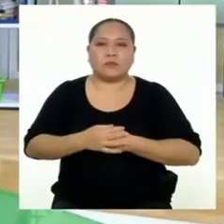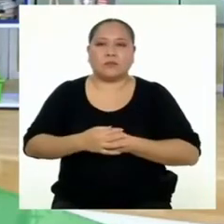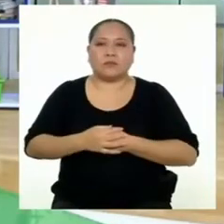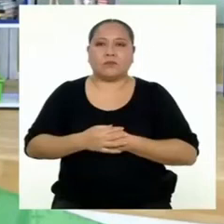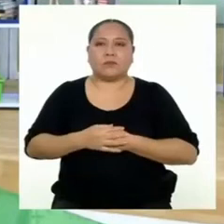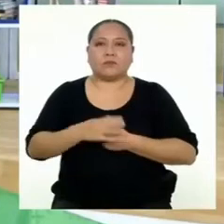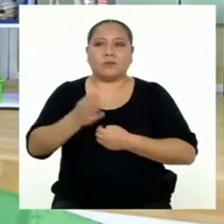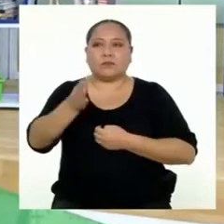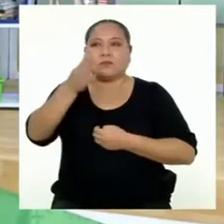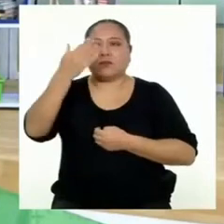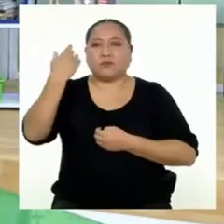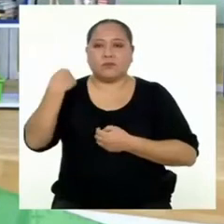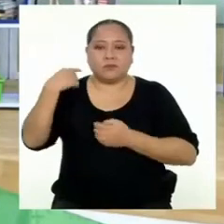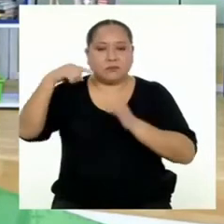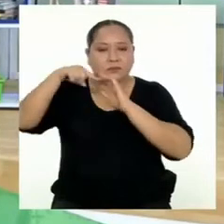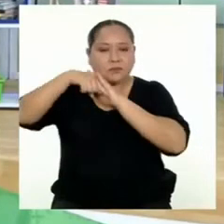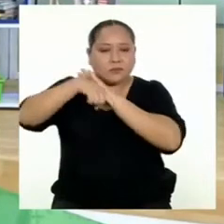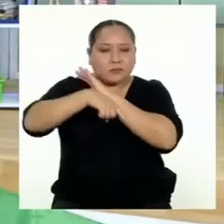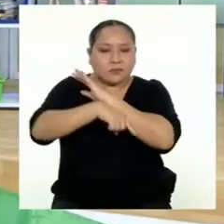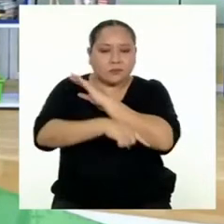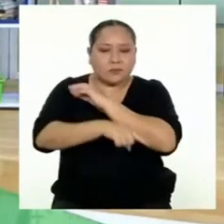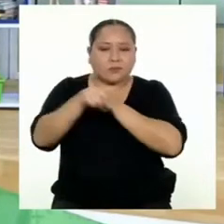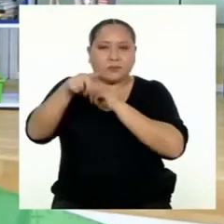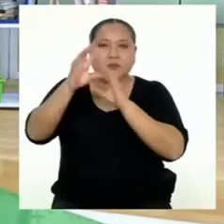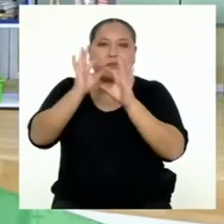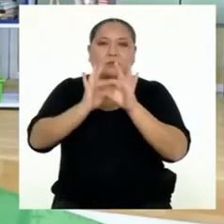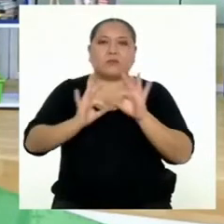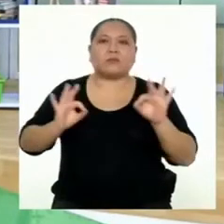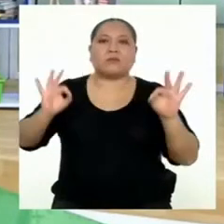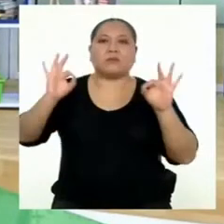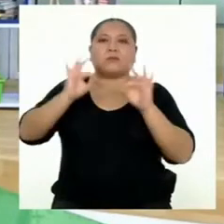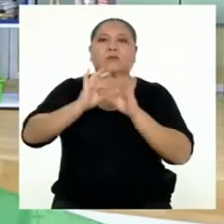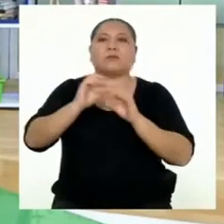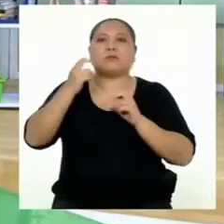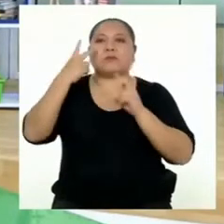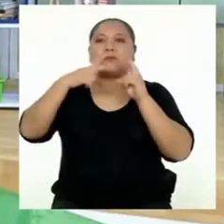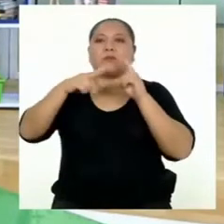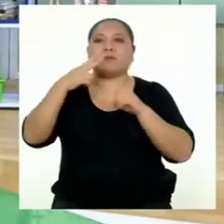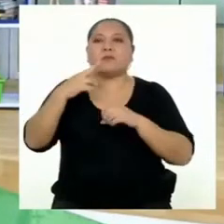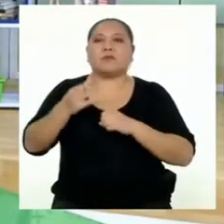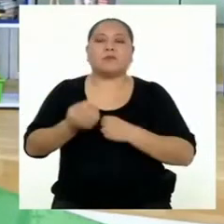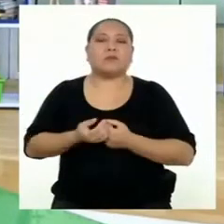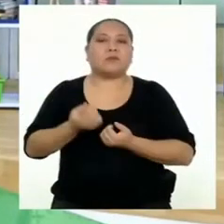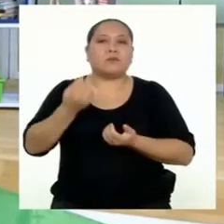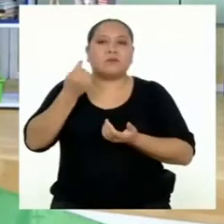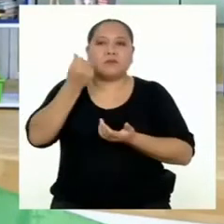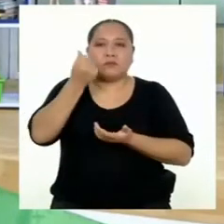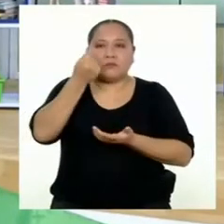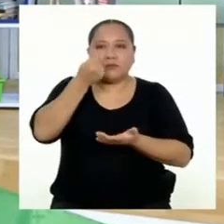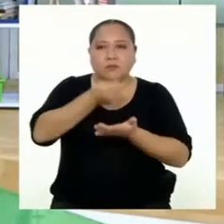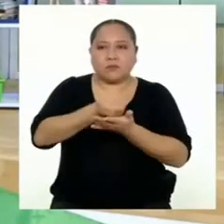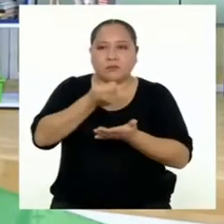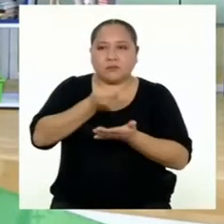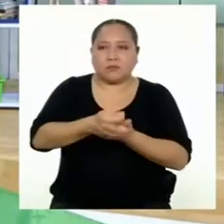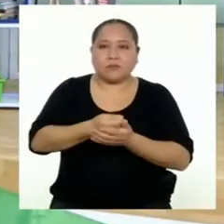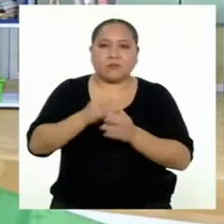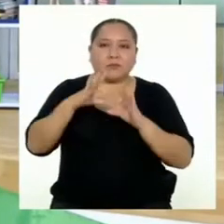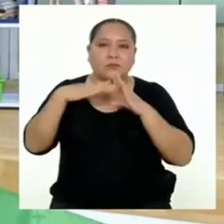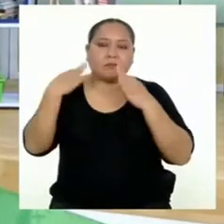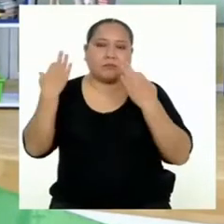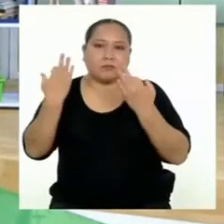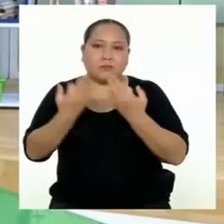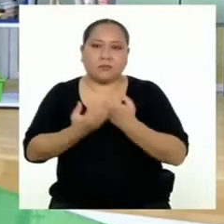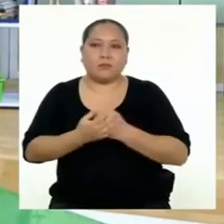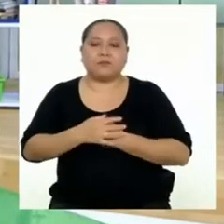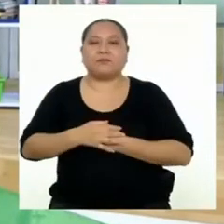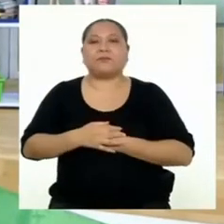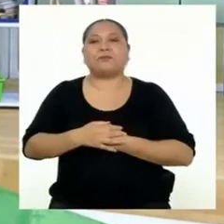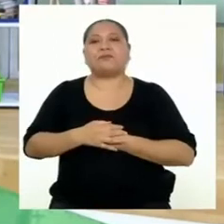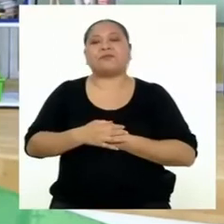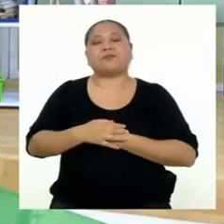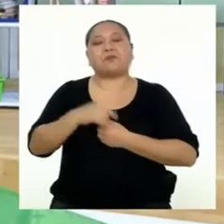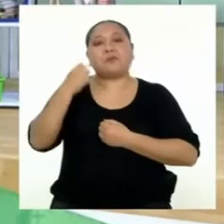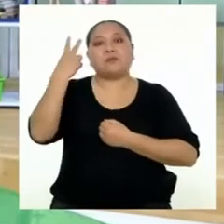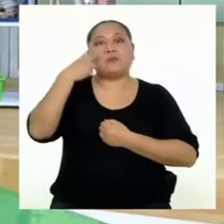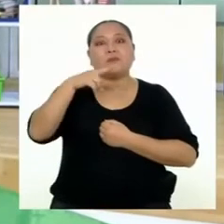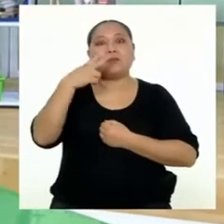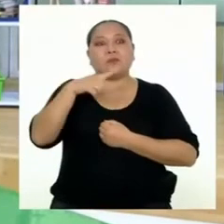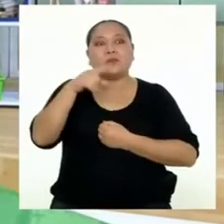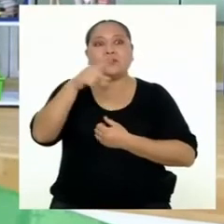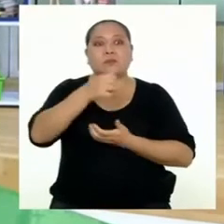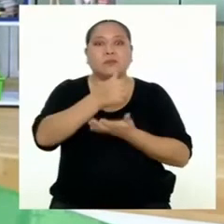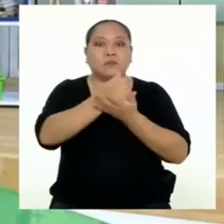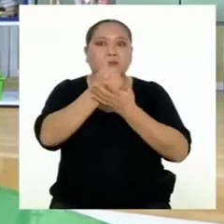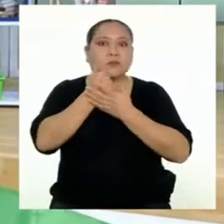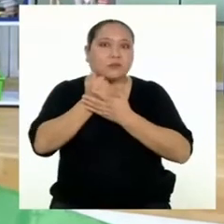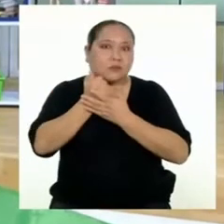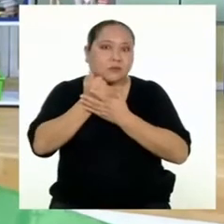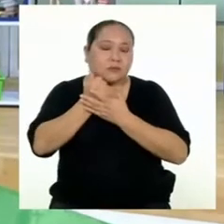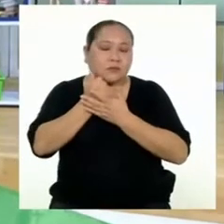Hace unos días profundizamos en la importancia de contar con un presupuesto familiar, porque esta herramienta nos va a permitir tomar mejores